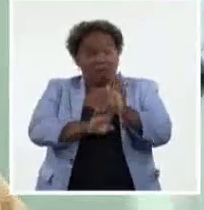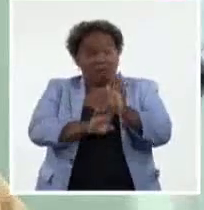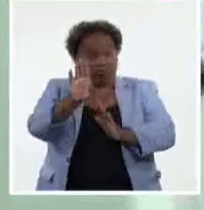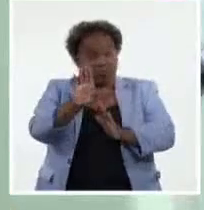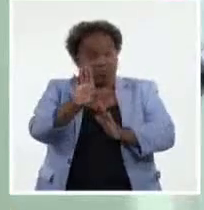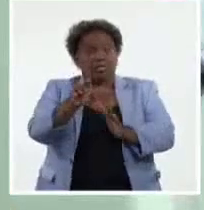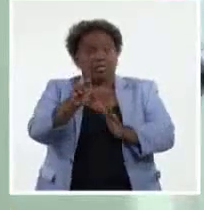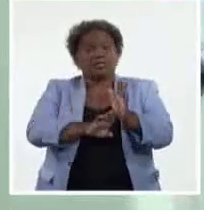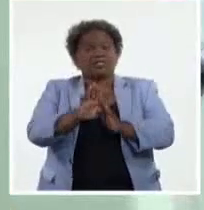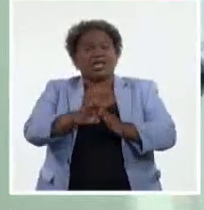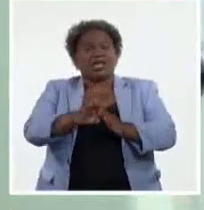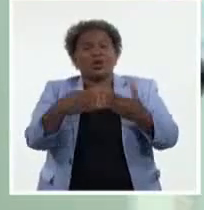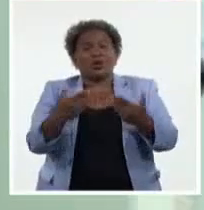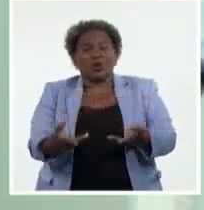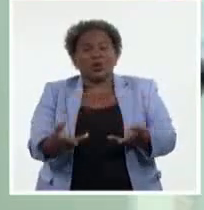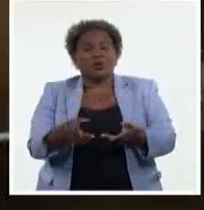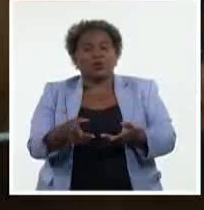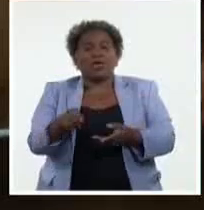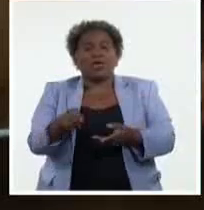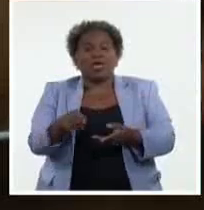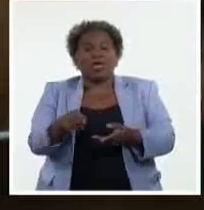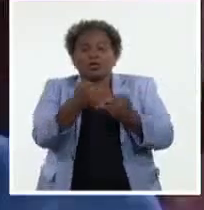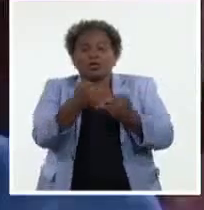el desarrollo de la modalidad inalámbrica.